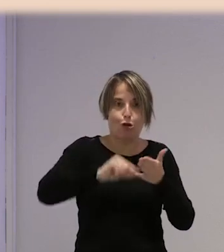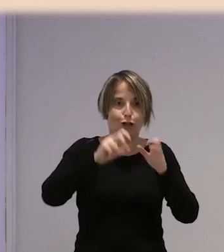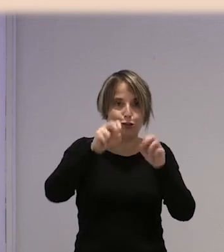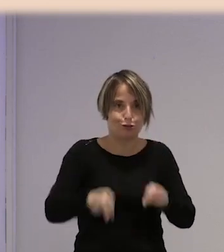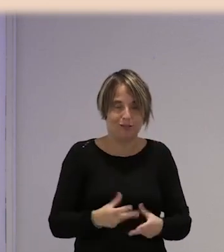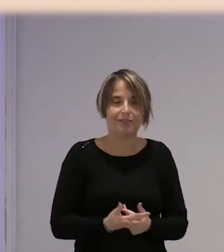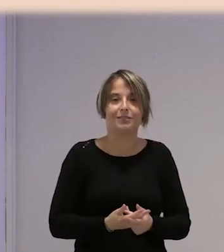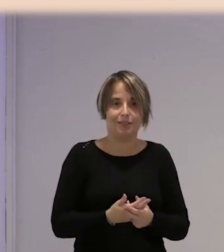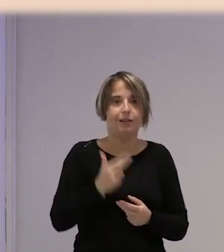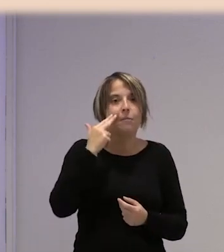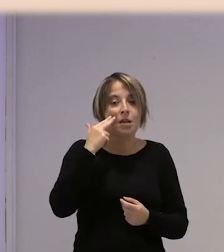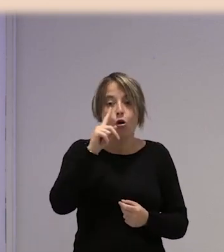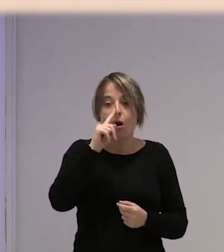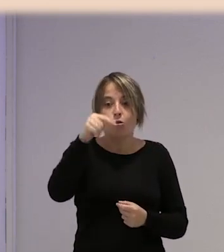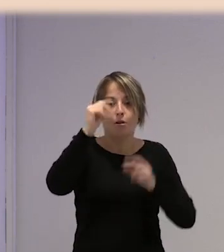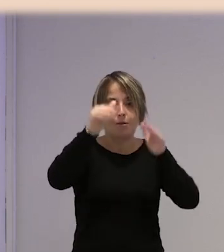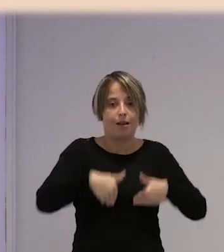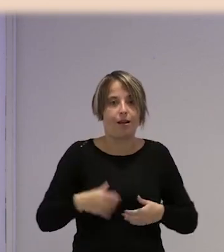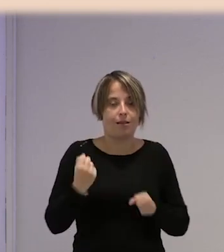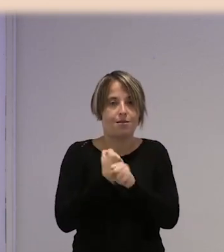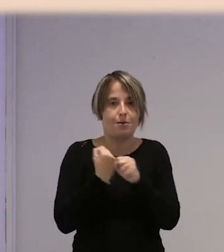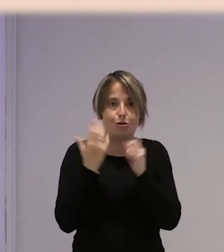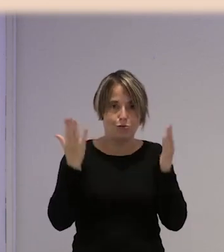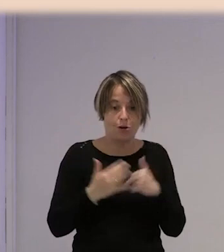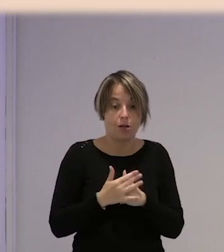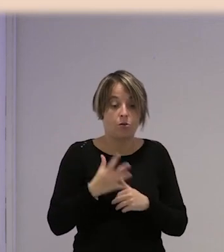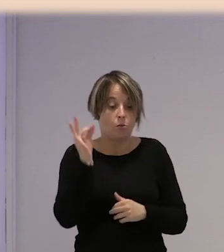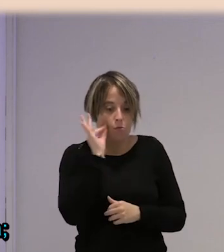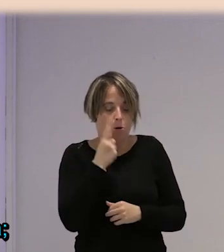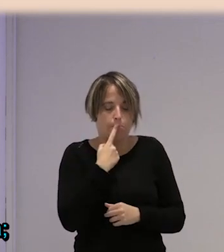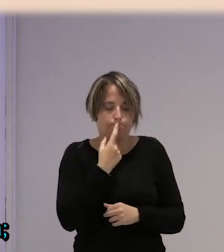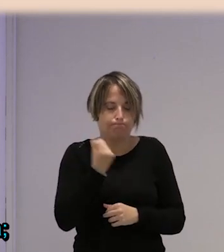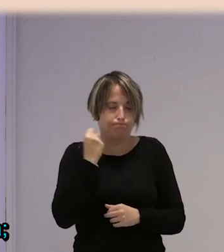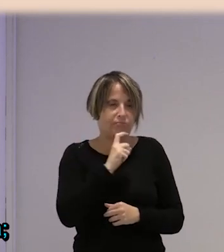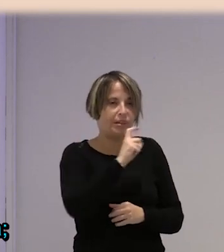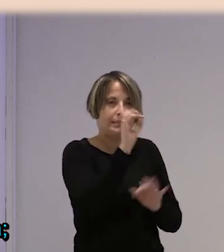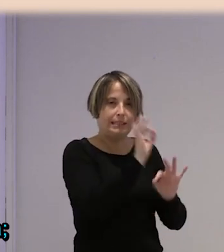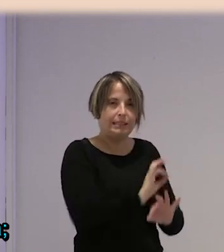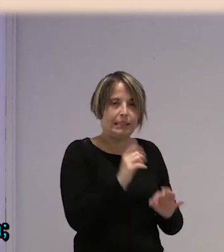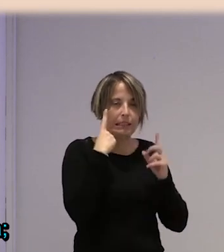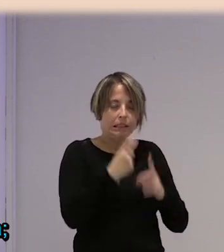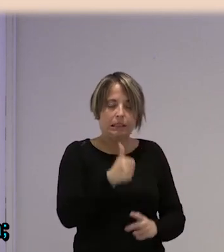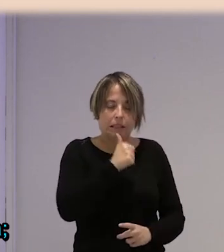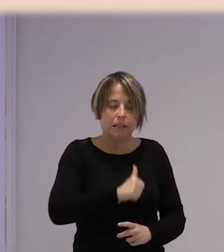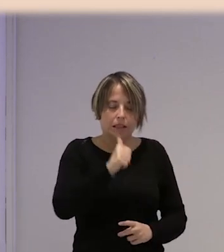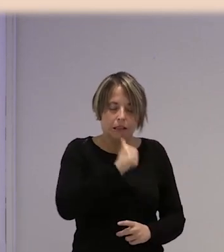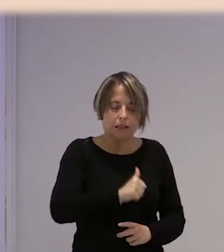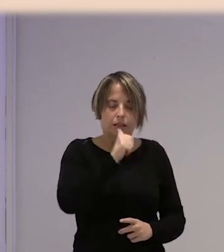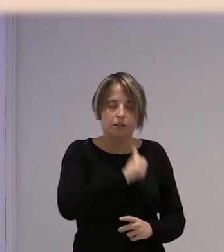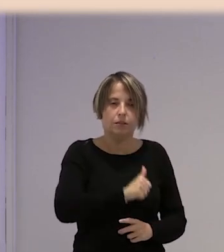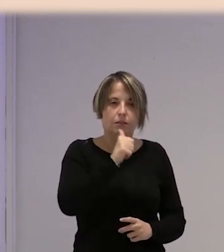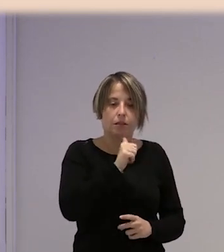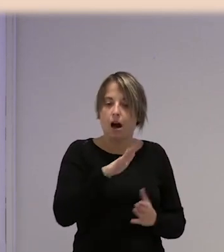Eso es el miedo que tienen todas. Entonces, esta mujer, pues, para no avisar a la encargada, pues, intentaron aguantar haciendo lo que puedan